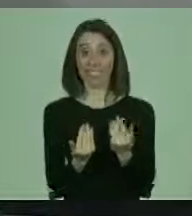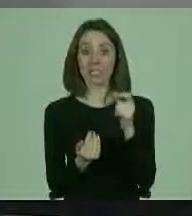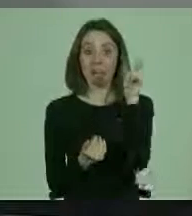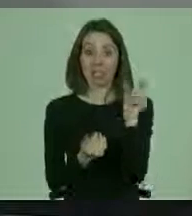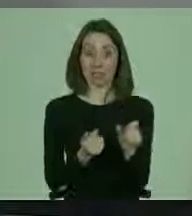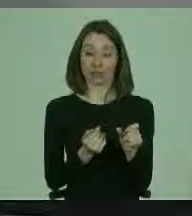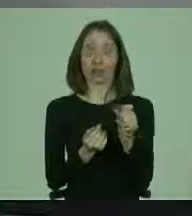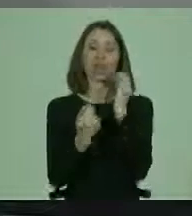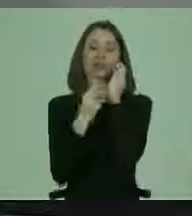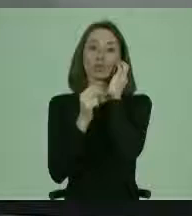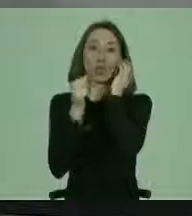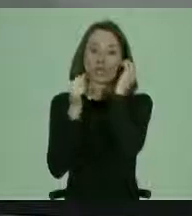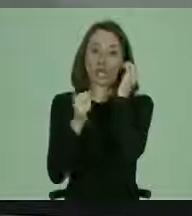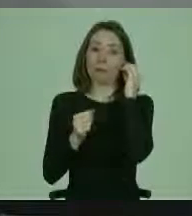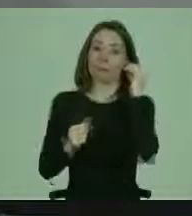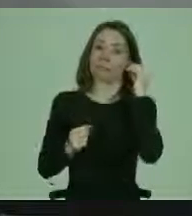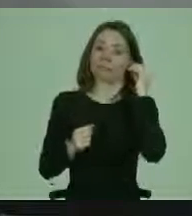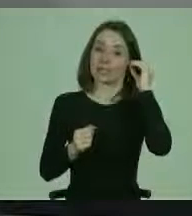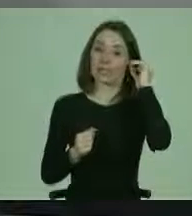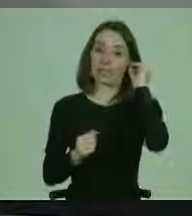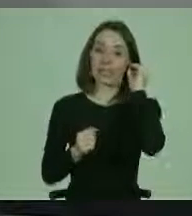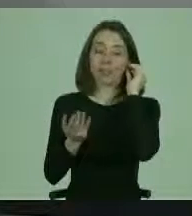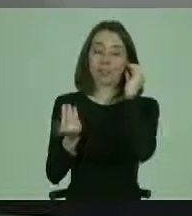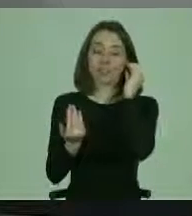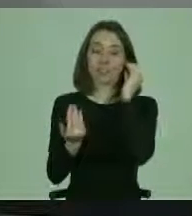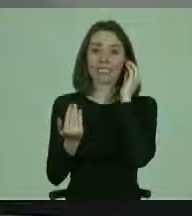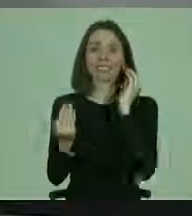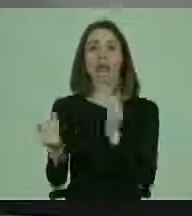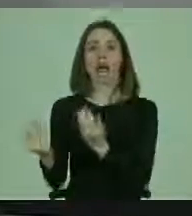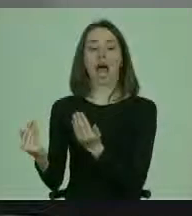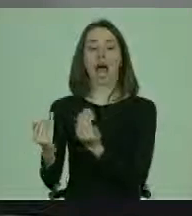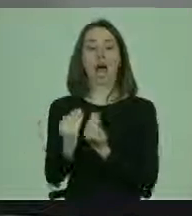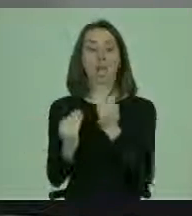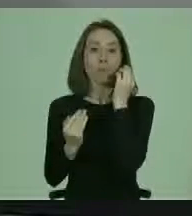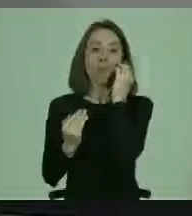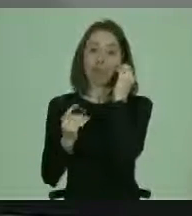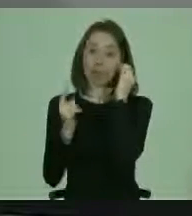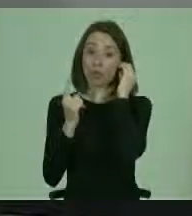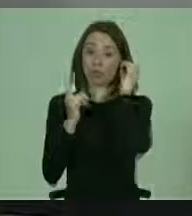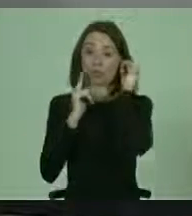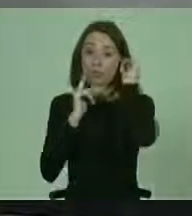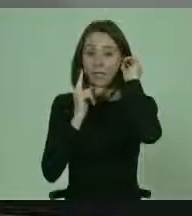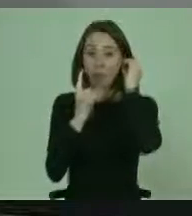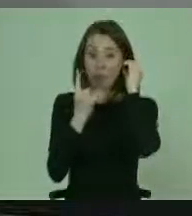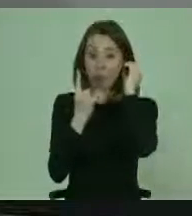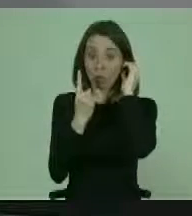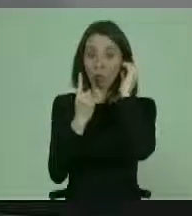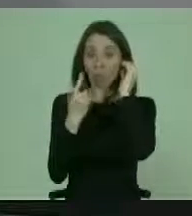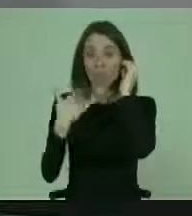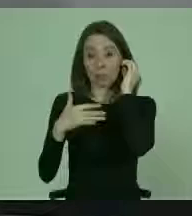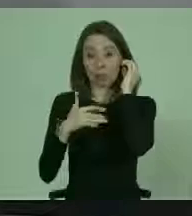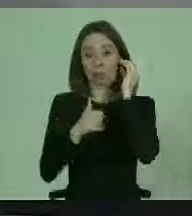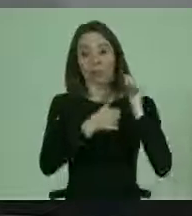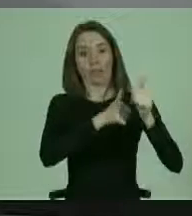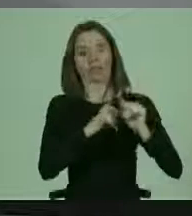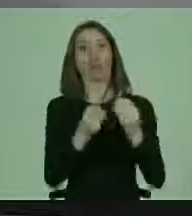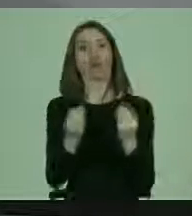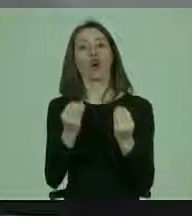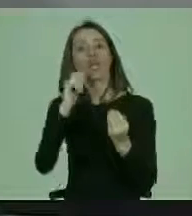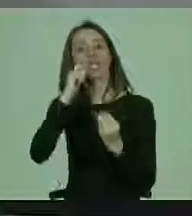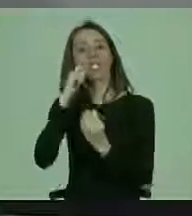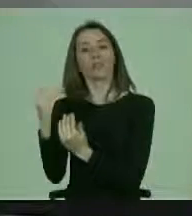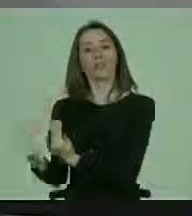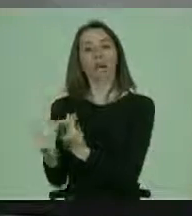jurídica deberá ejercerse con apoyos. Y ahí hay un desafío importante. Cómo serán los